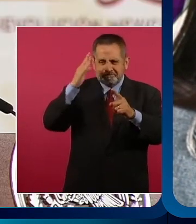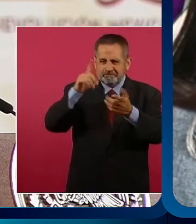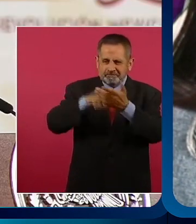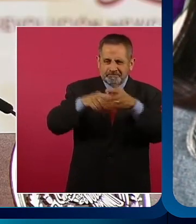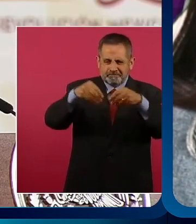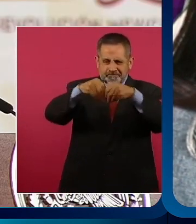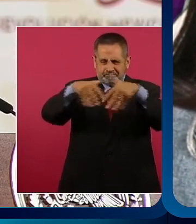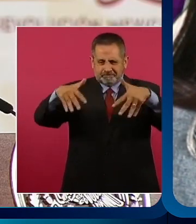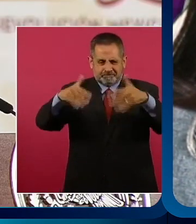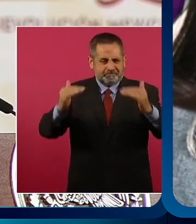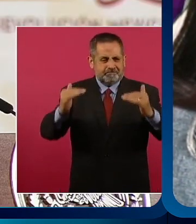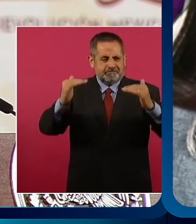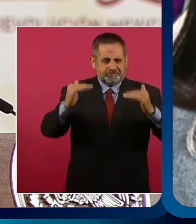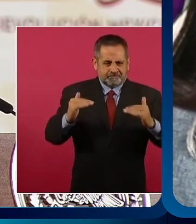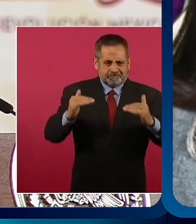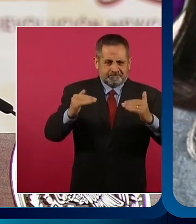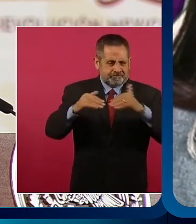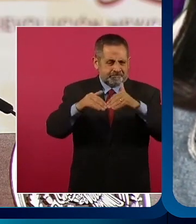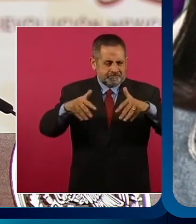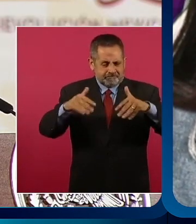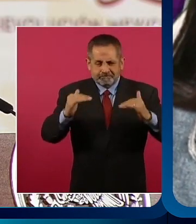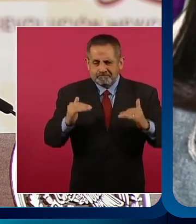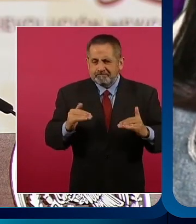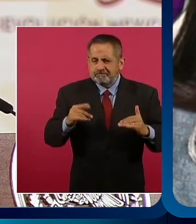de avance lento.